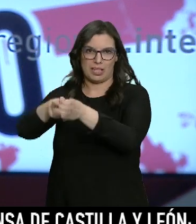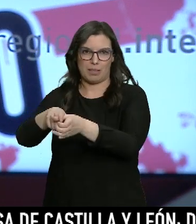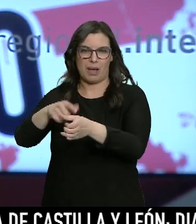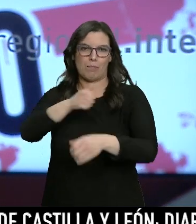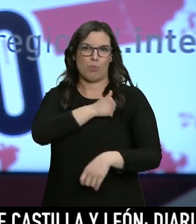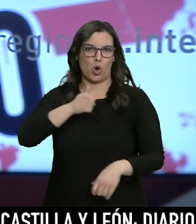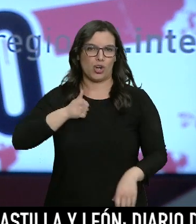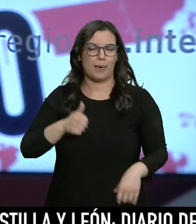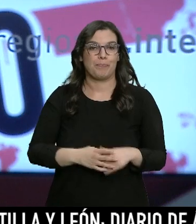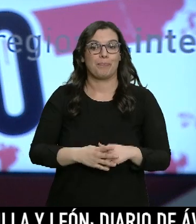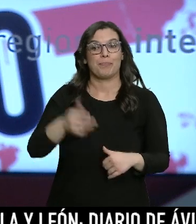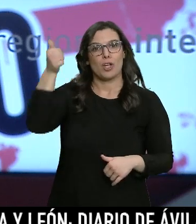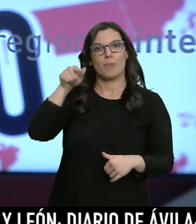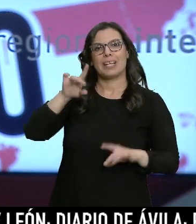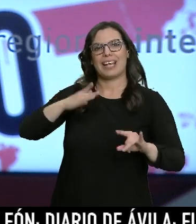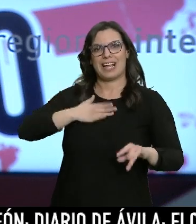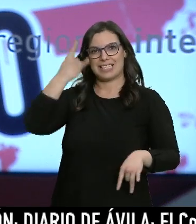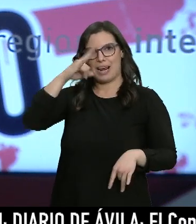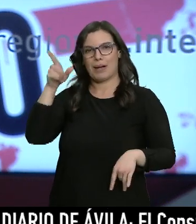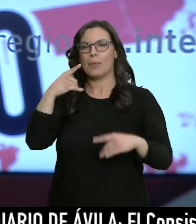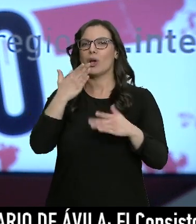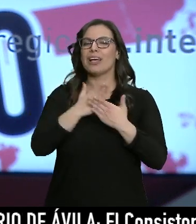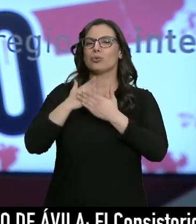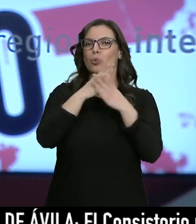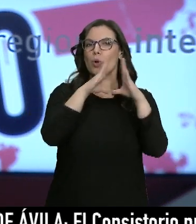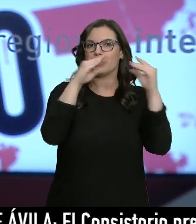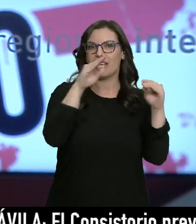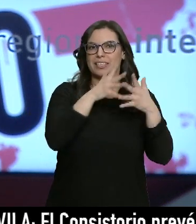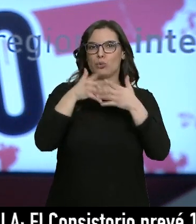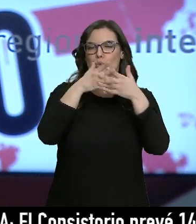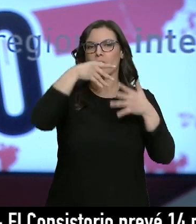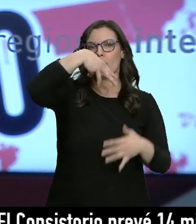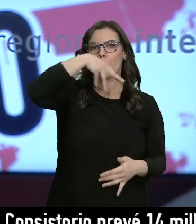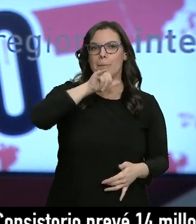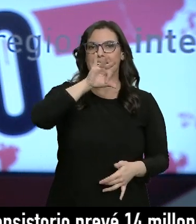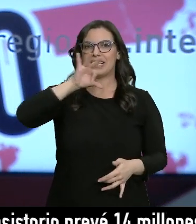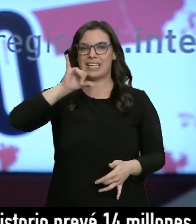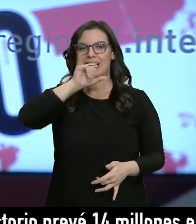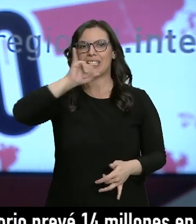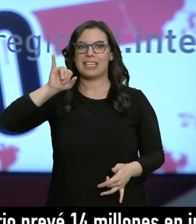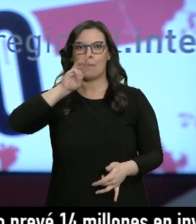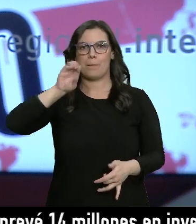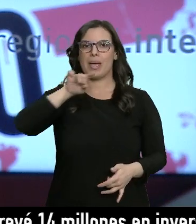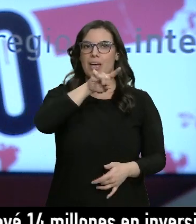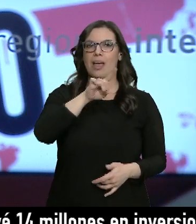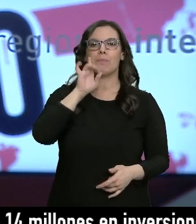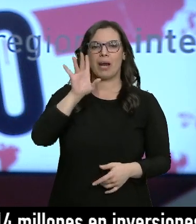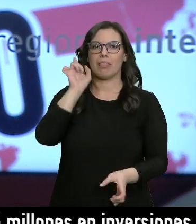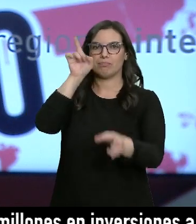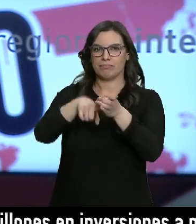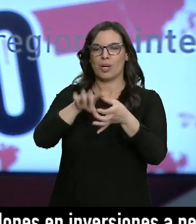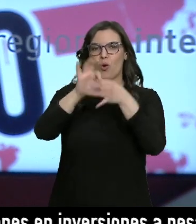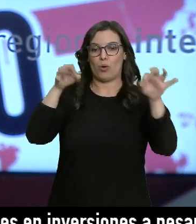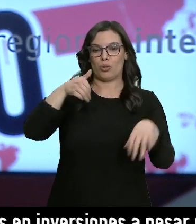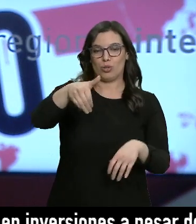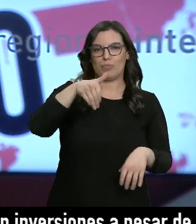Polonia. Este es el mantino que estudia en Universidad de Mississippi ha pulverizado sus mejores marcas y es firme candidato a acudir a los Juegos